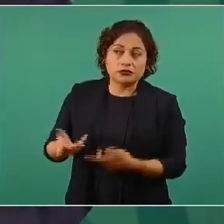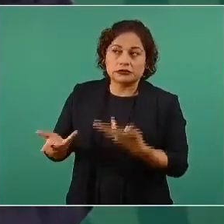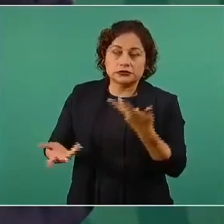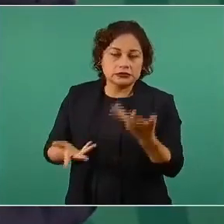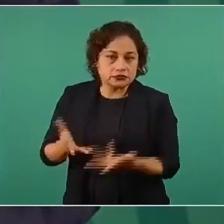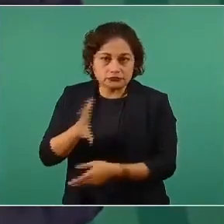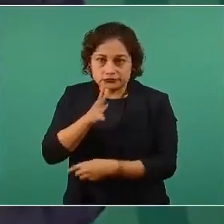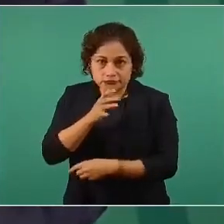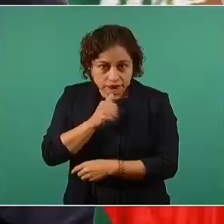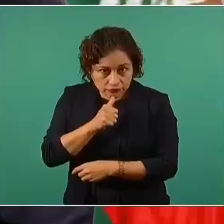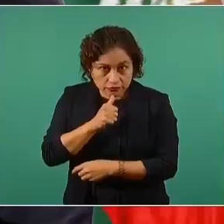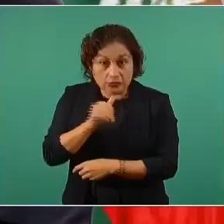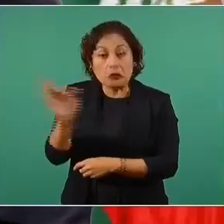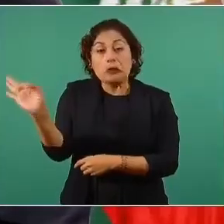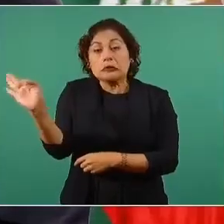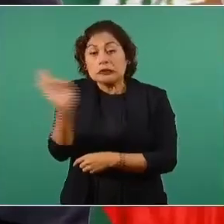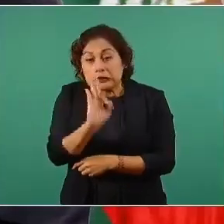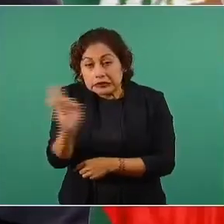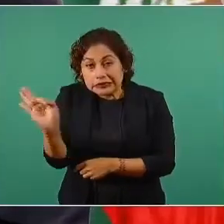regresado a lo de antes.